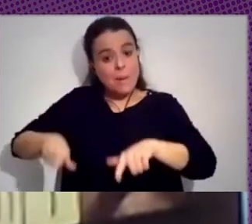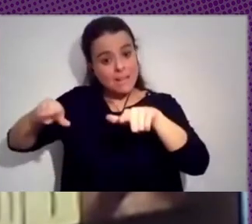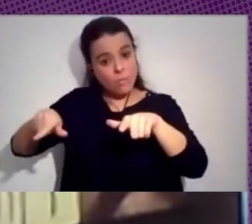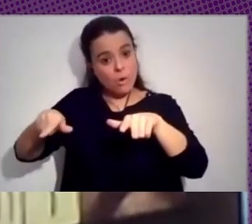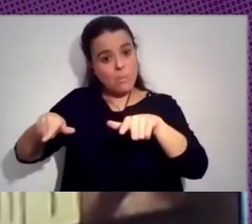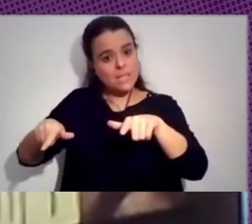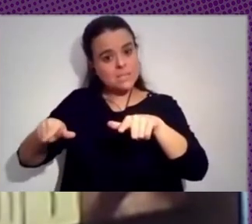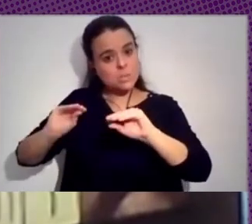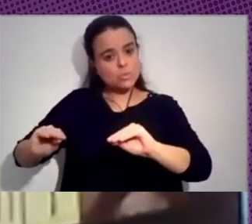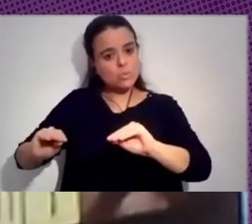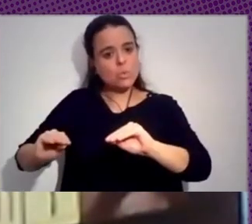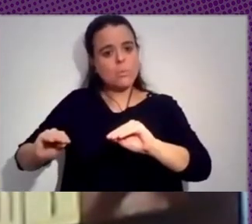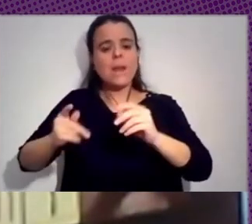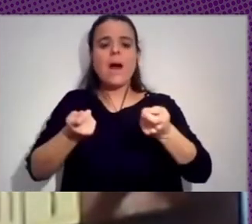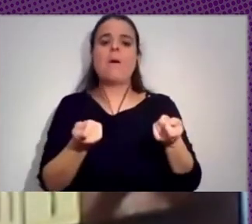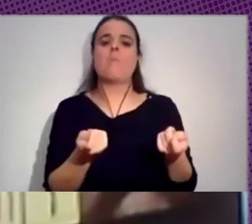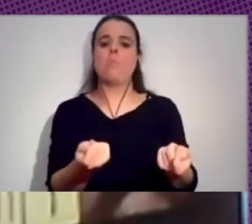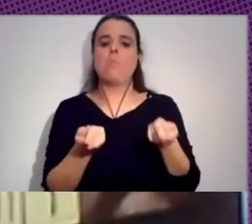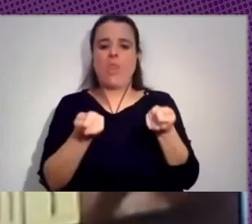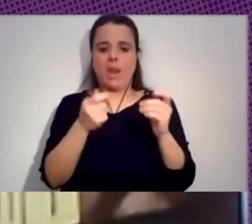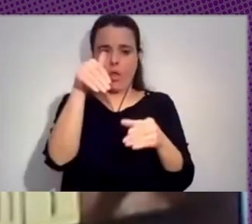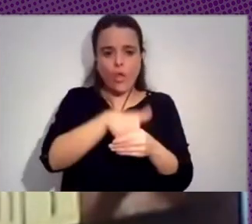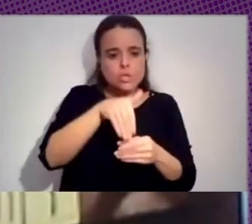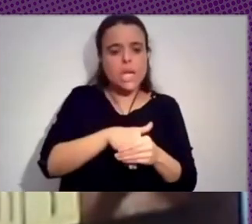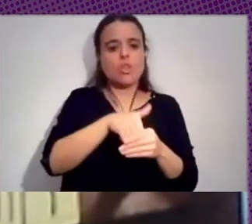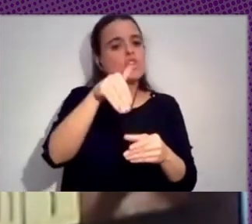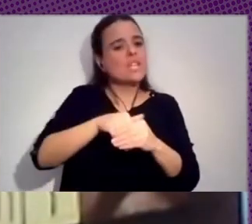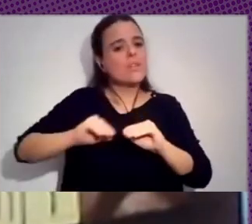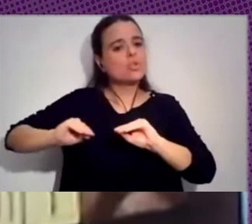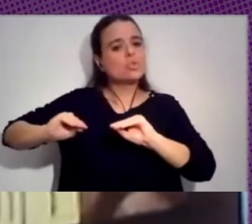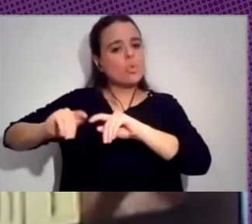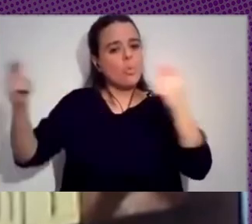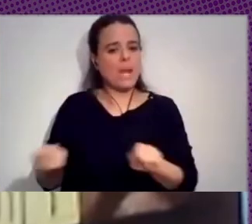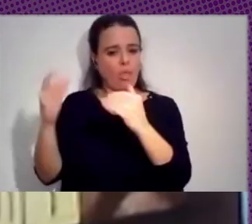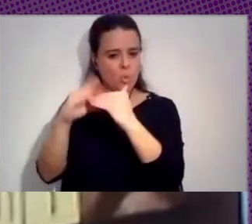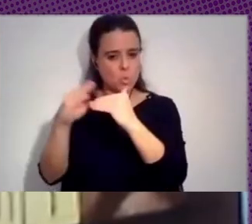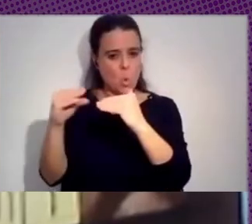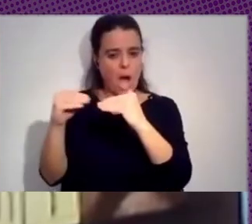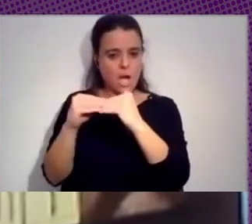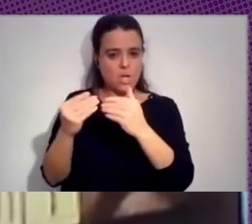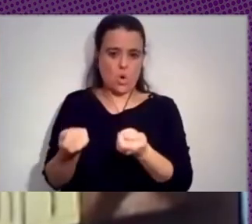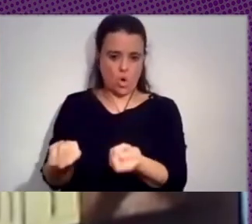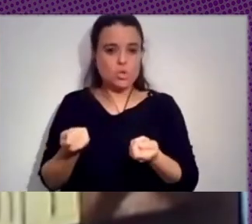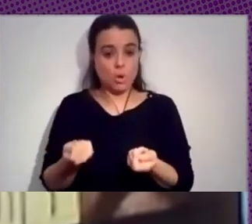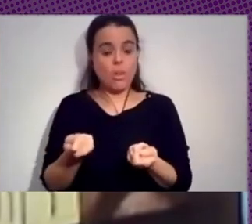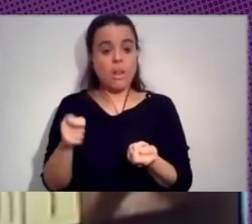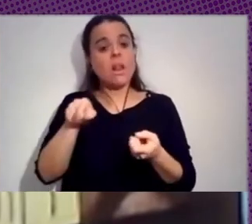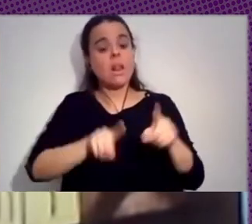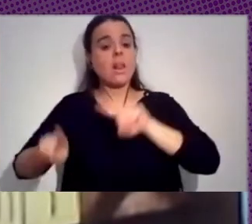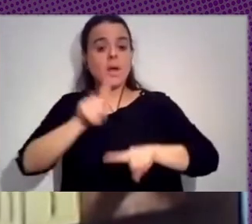la moderación de contenidos, en el control de los contenidos que publican los usuarios. Y acá lo que tenemos es un problema